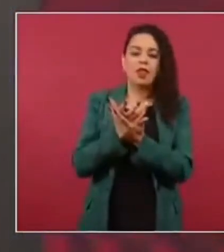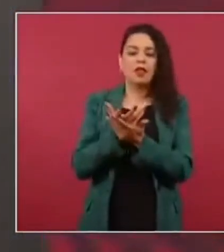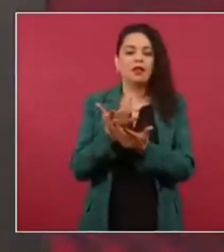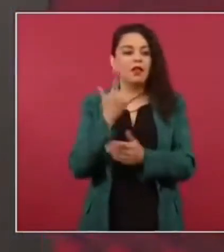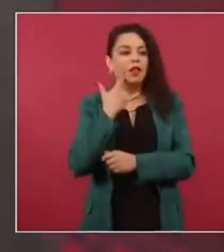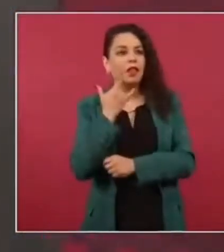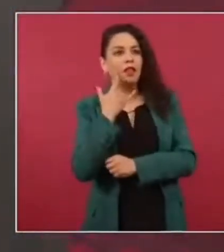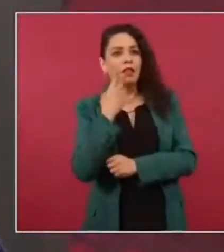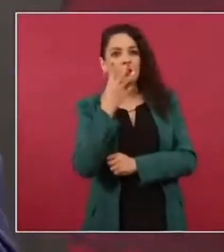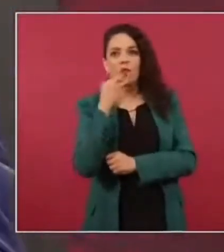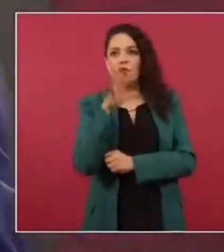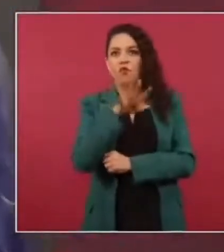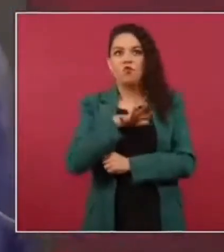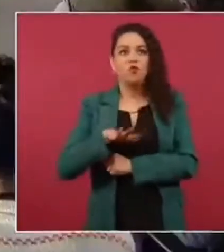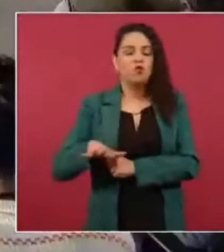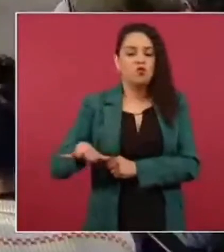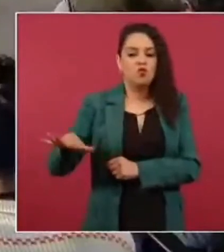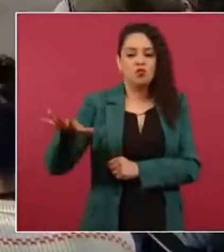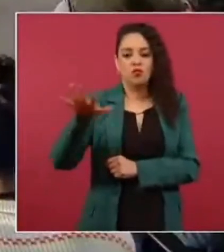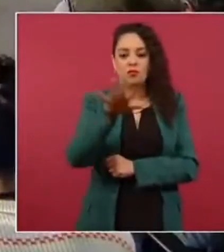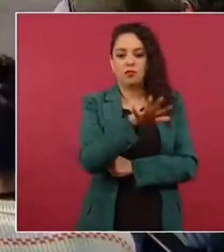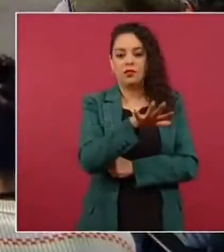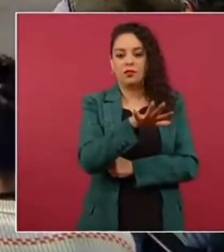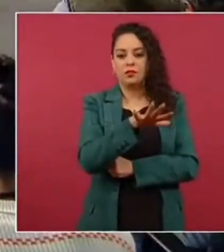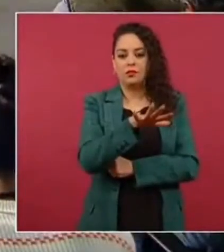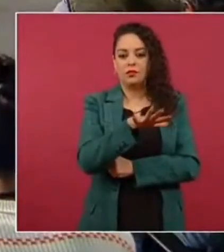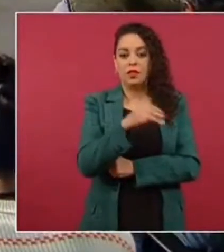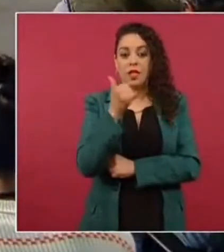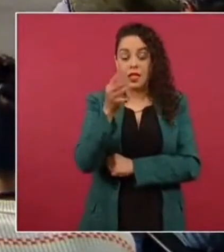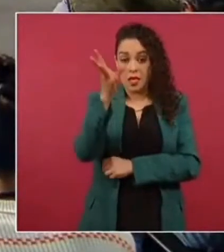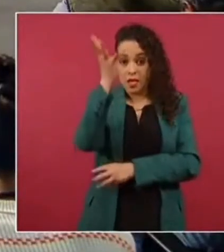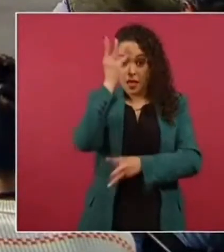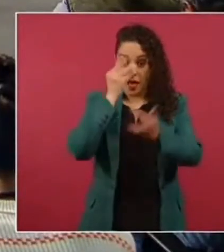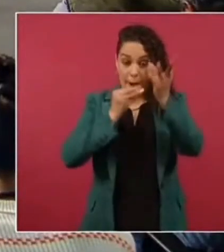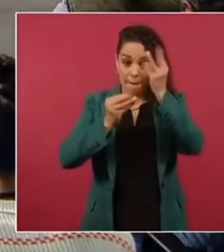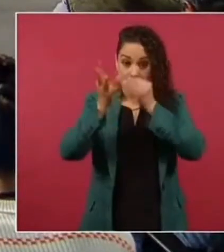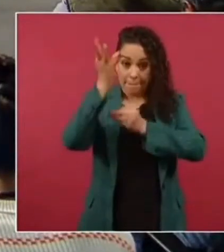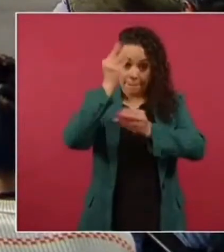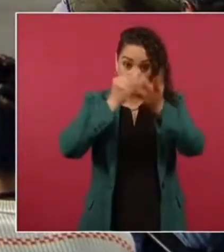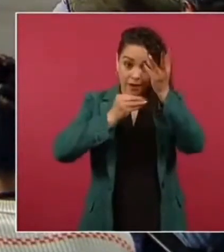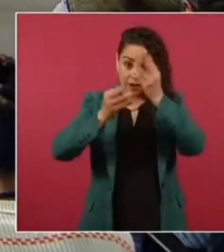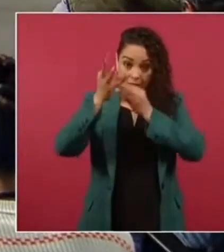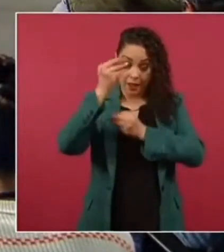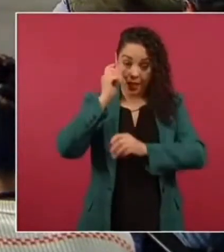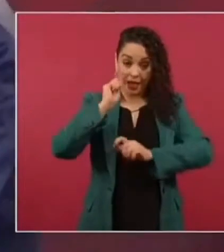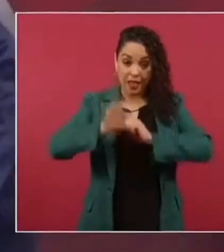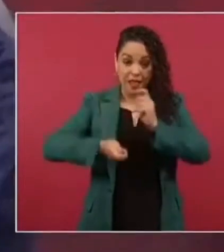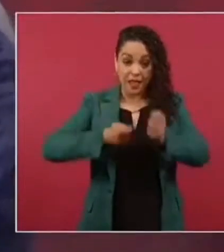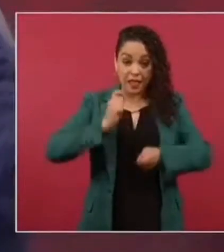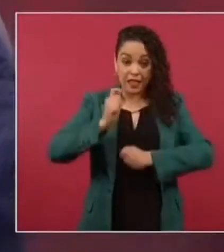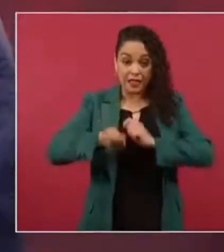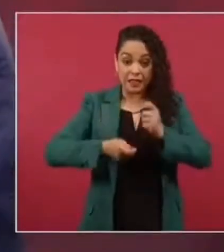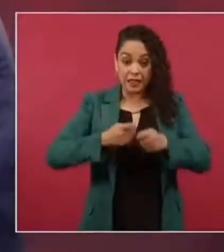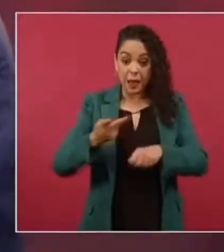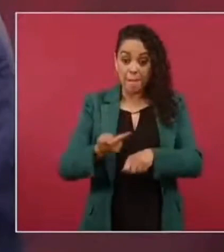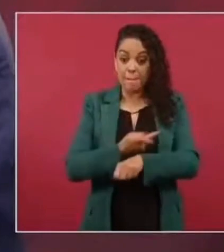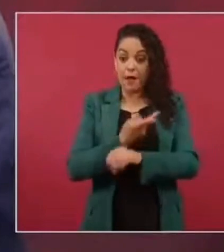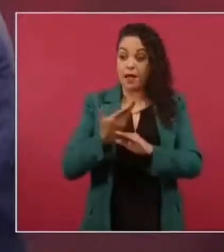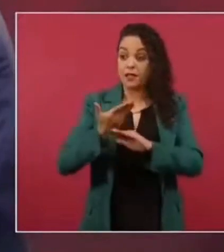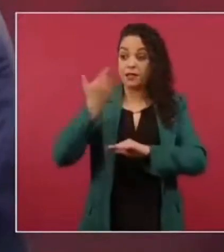el conocimiento de nuestro pasado